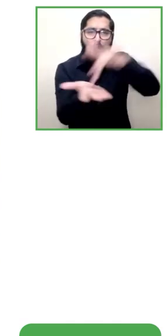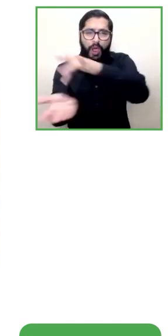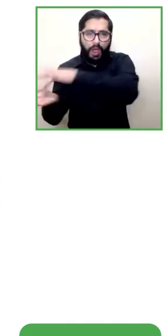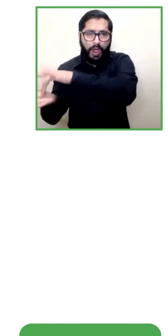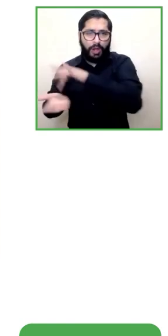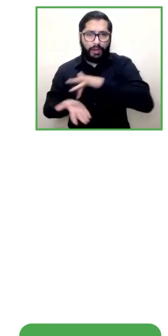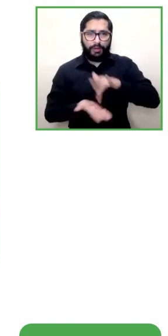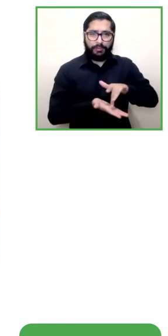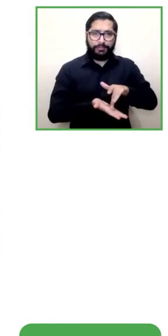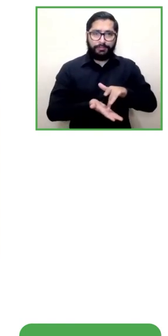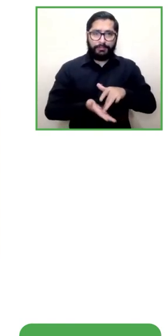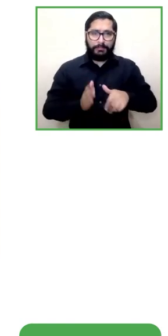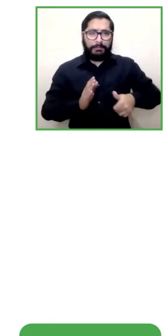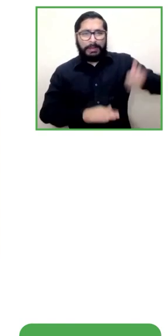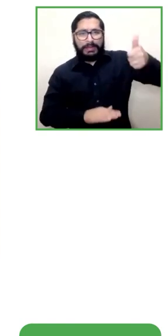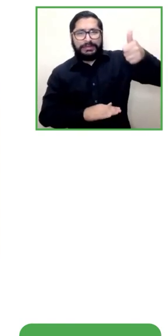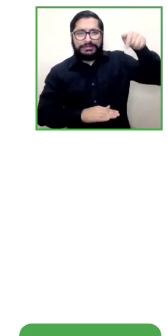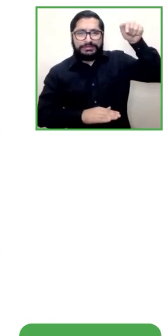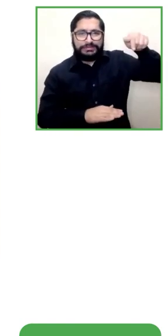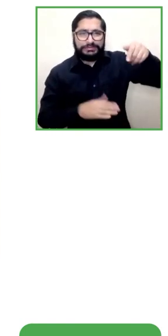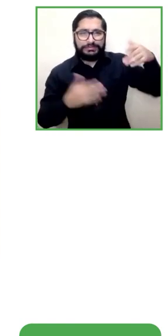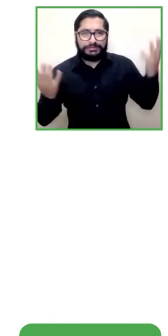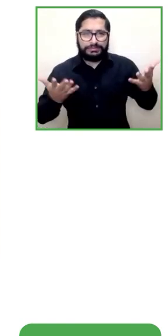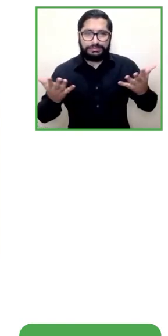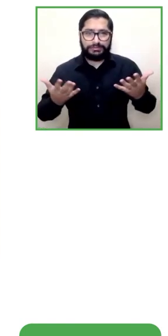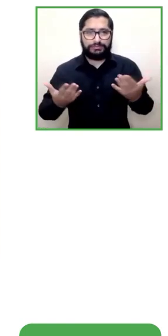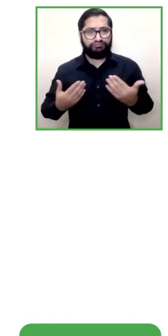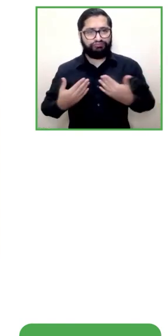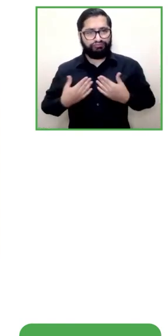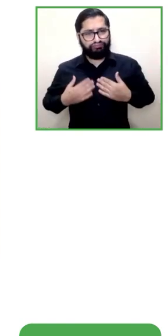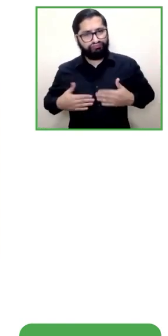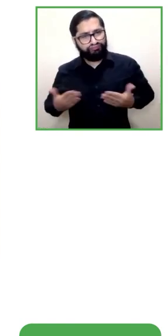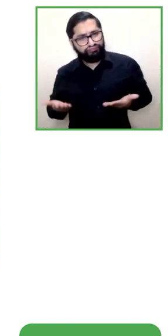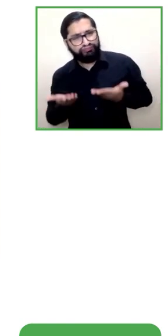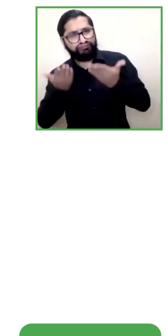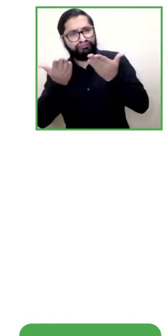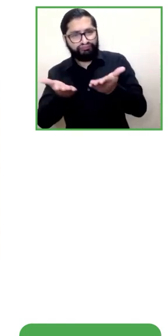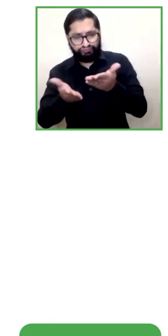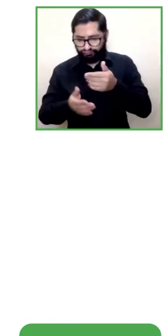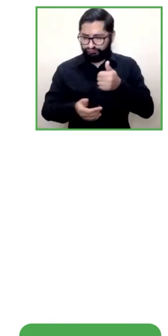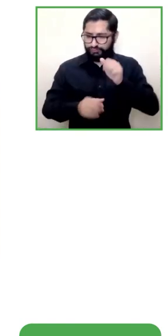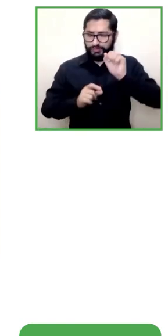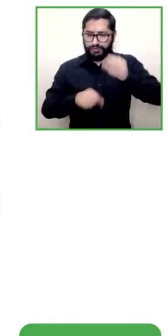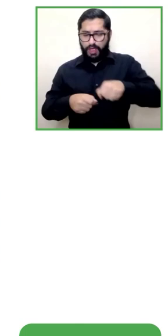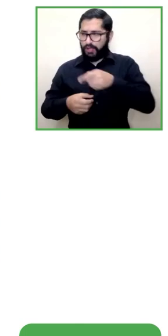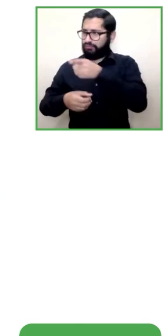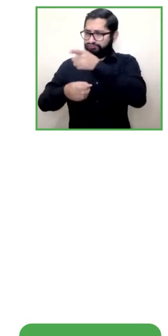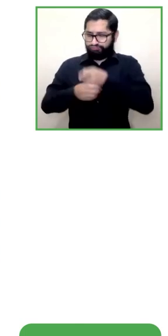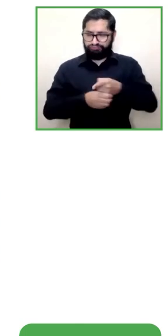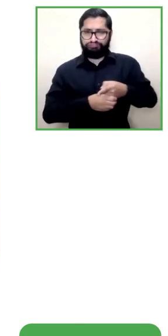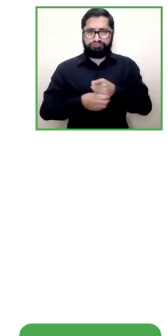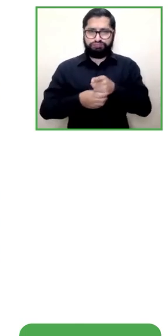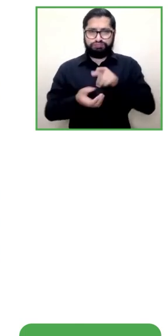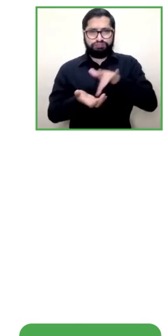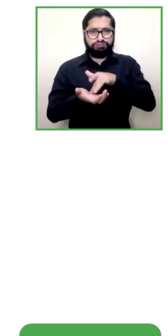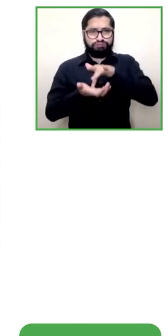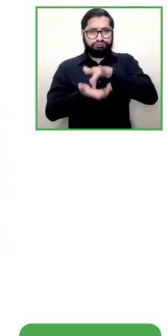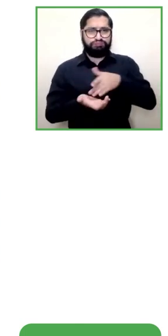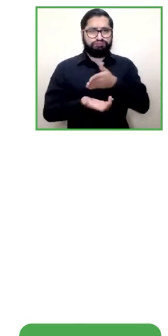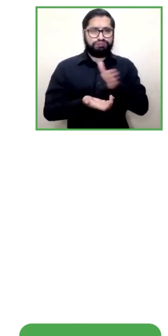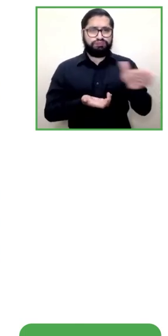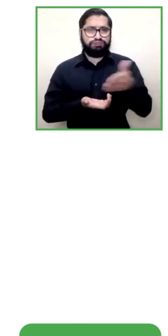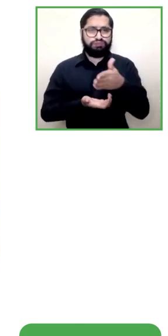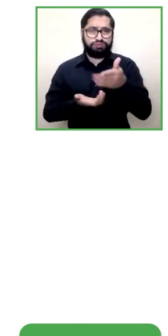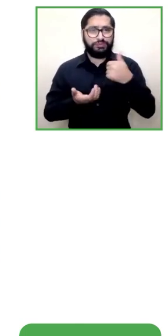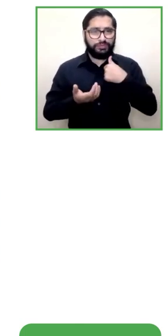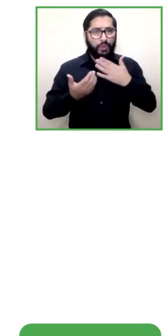entonces como por ejemplo servicios de navegación y también entregar navegación a través de